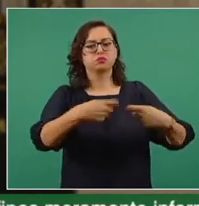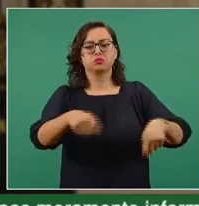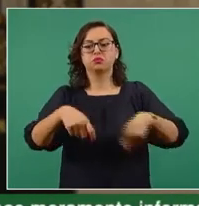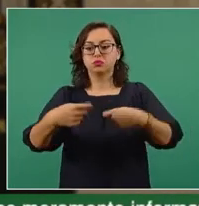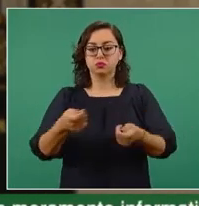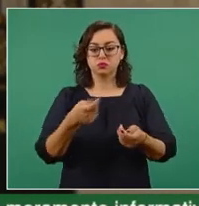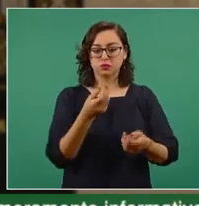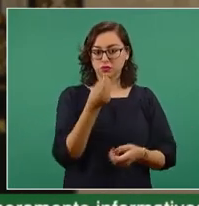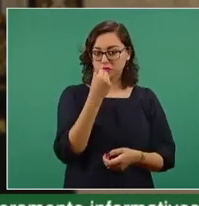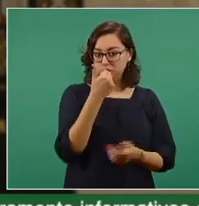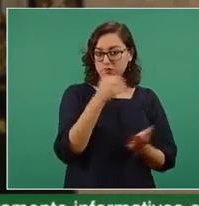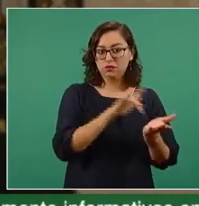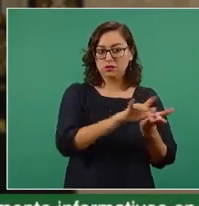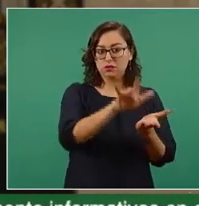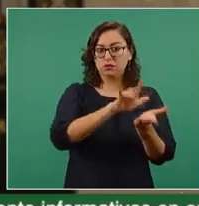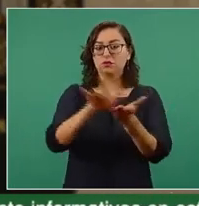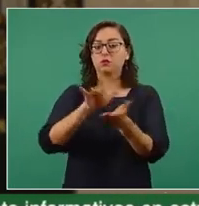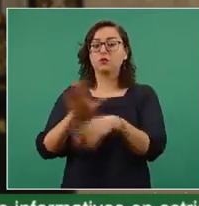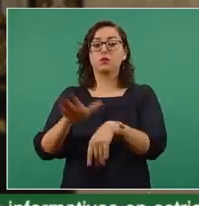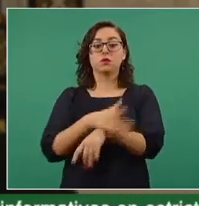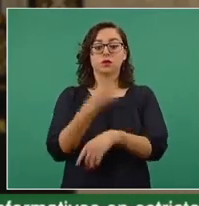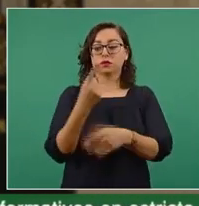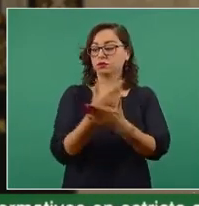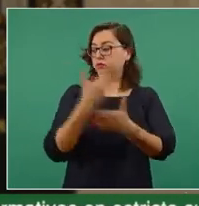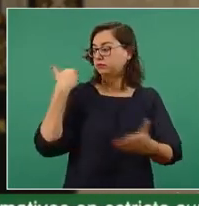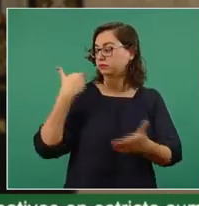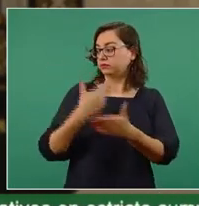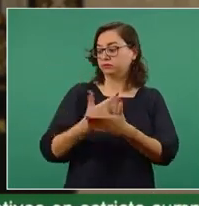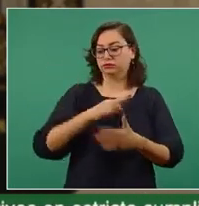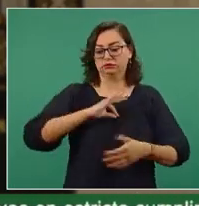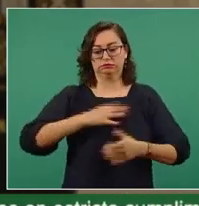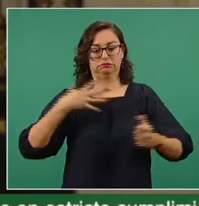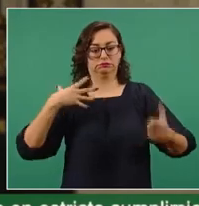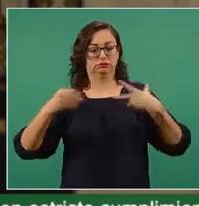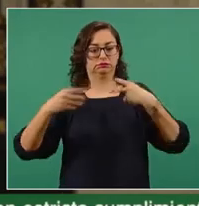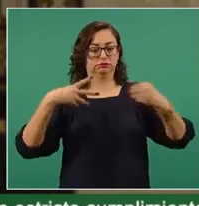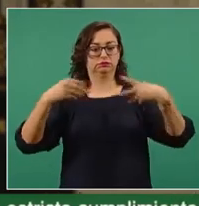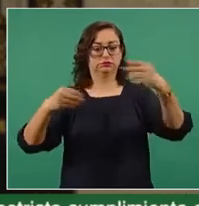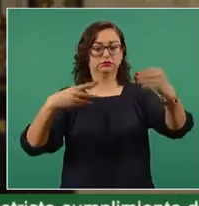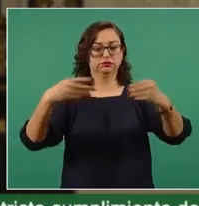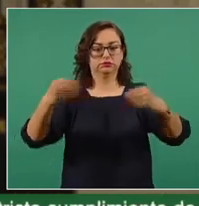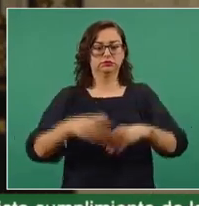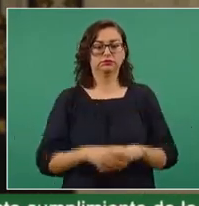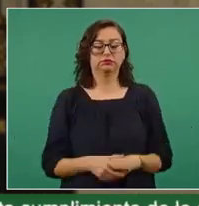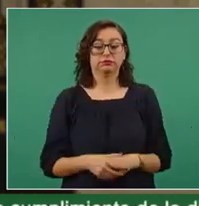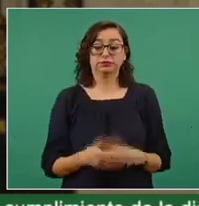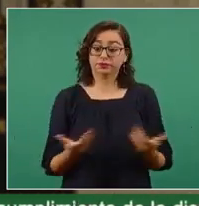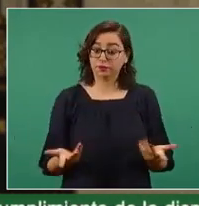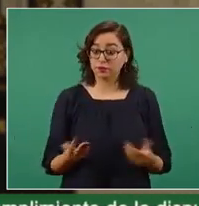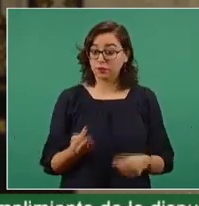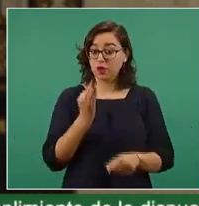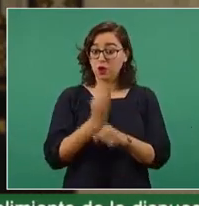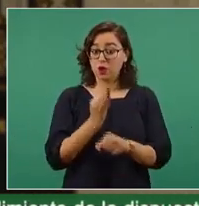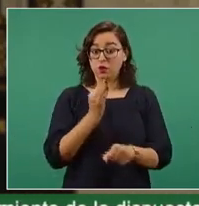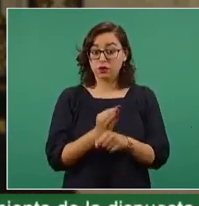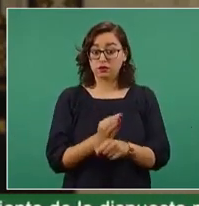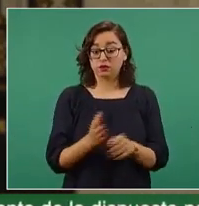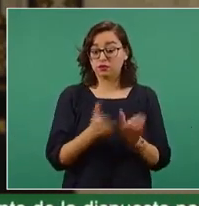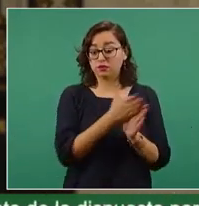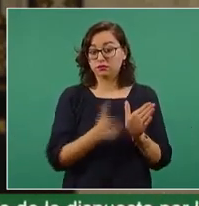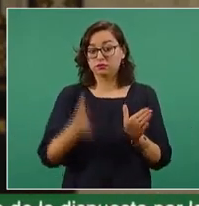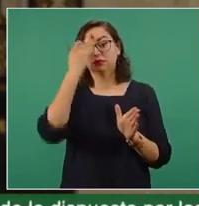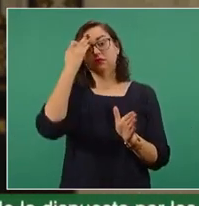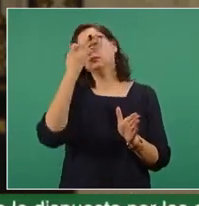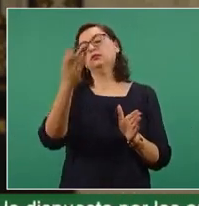de la entidad debido a los estragos de la pandemia de COVID-19. Lo peculiar del caso es que la veda electoral prohíbe entrega de cualquier tipo de